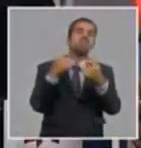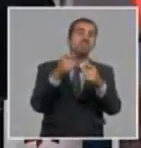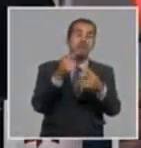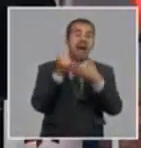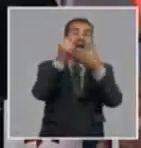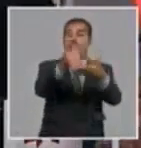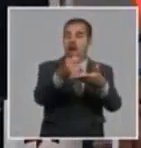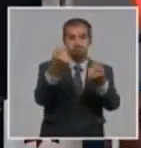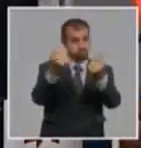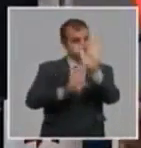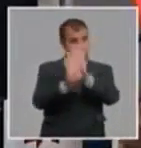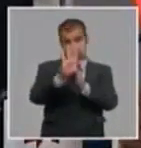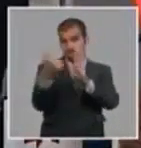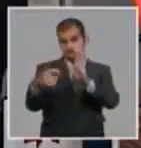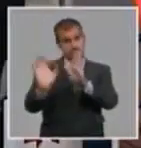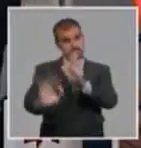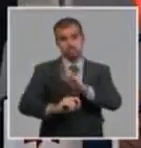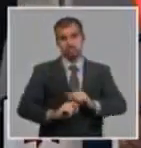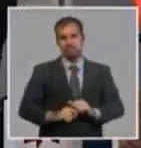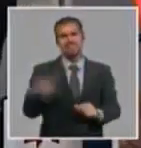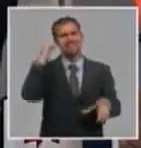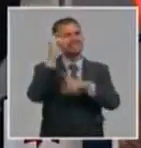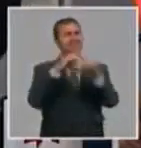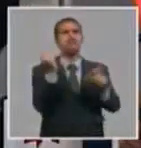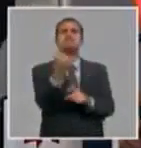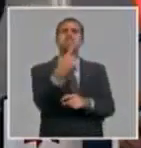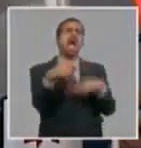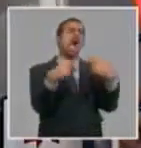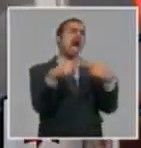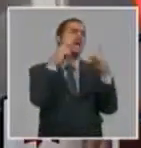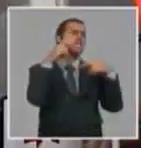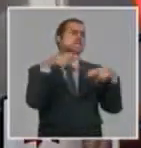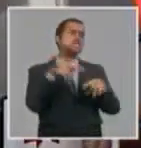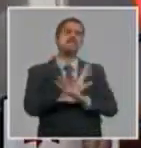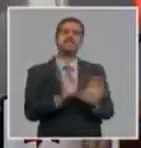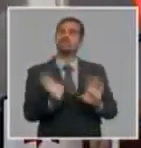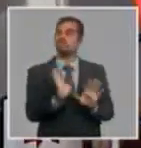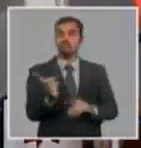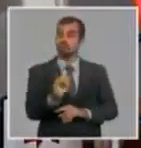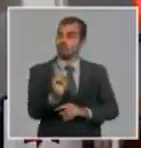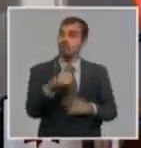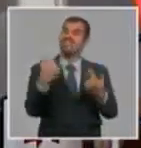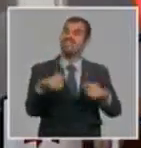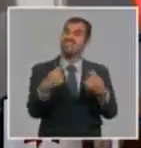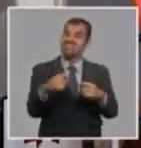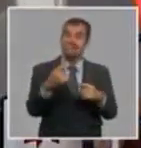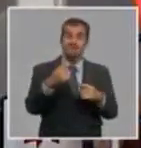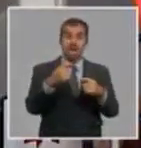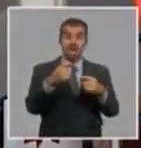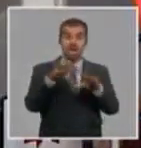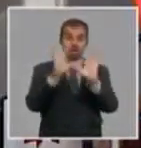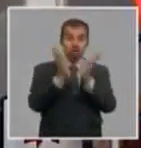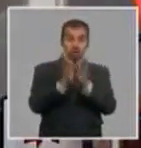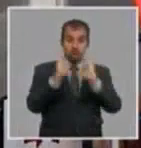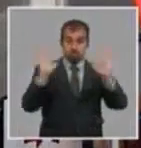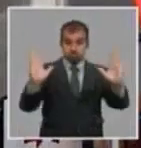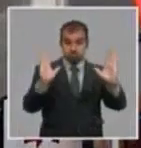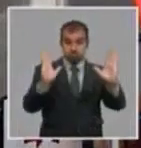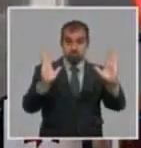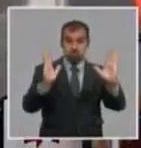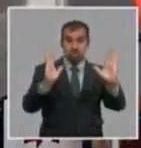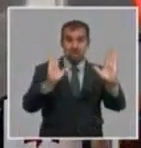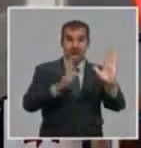es solamente hacer ciencia por hacer ciencia, sino el ciclo económico productivo. Tienen que terminar hasta la